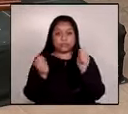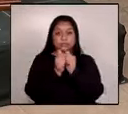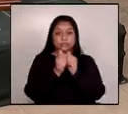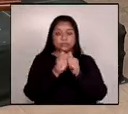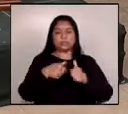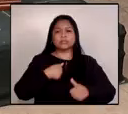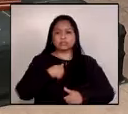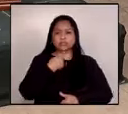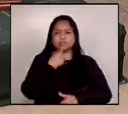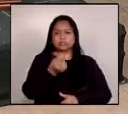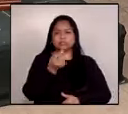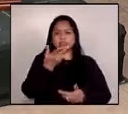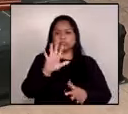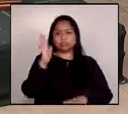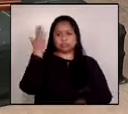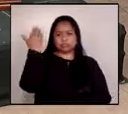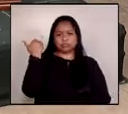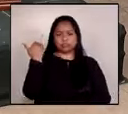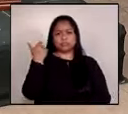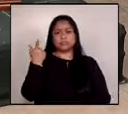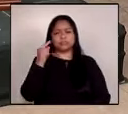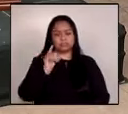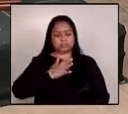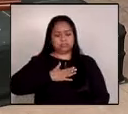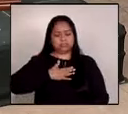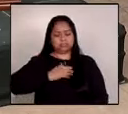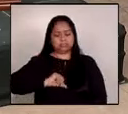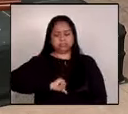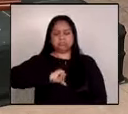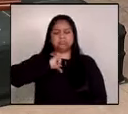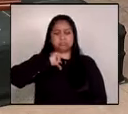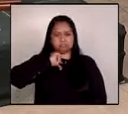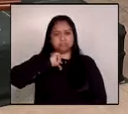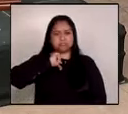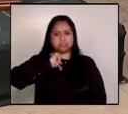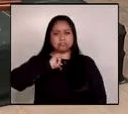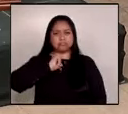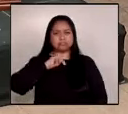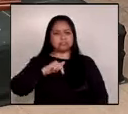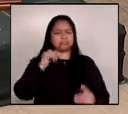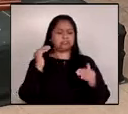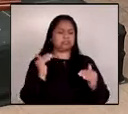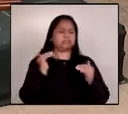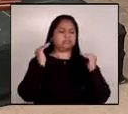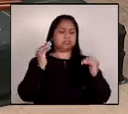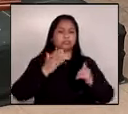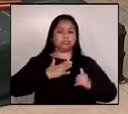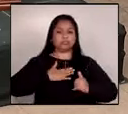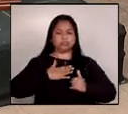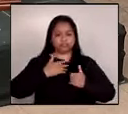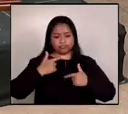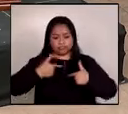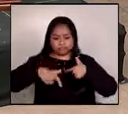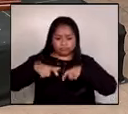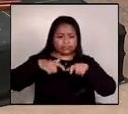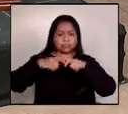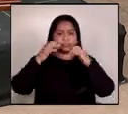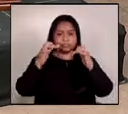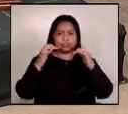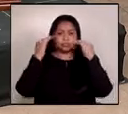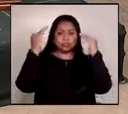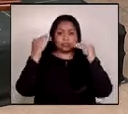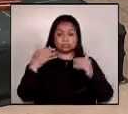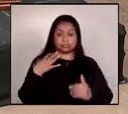mencionado anteriormente, es para mí un gran honor el más grande de mi carrera profesional haber sido